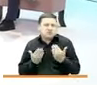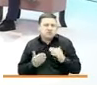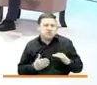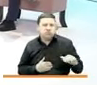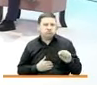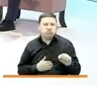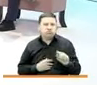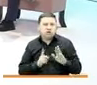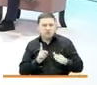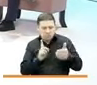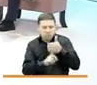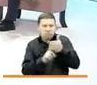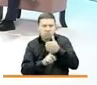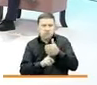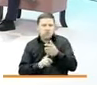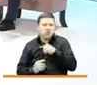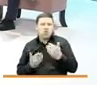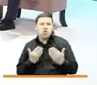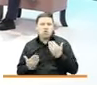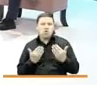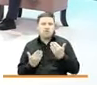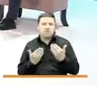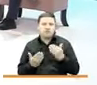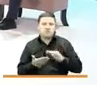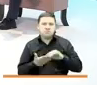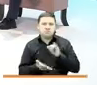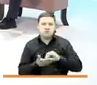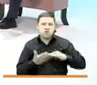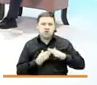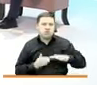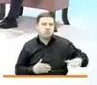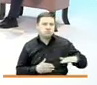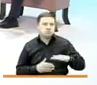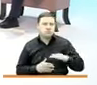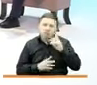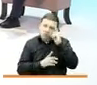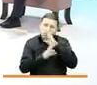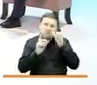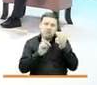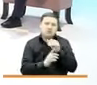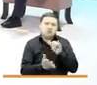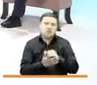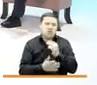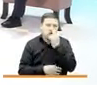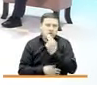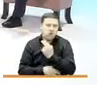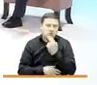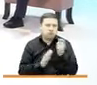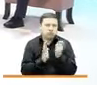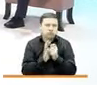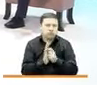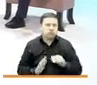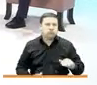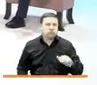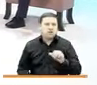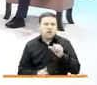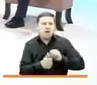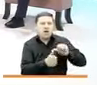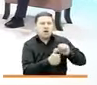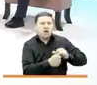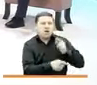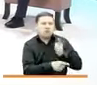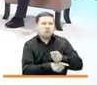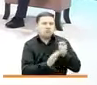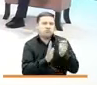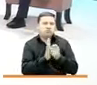lograr la confianza en la misma comunidad y también esa esperanza frente al cumplimiento de cada una de las medidas que se